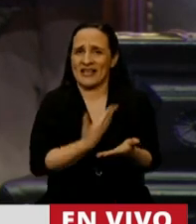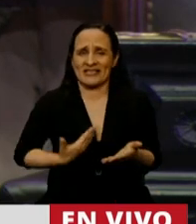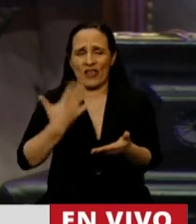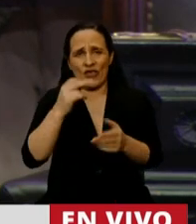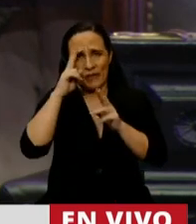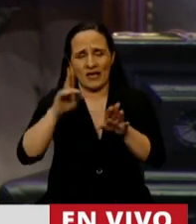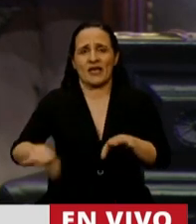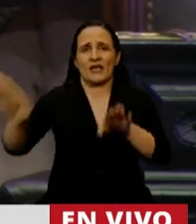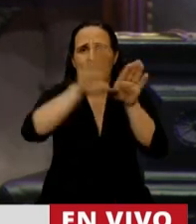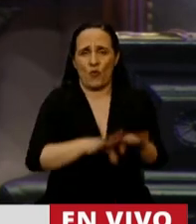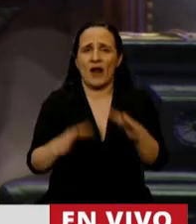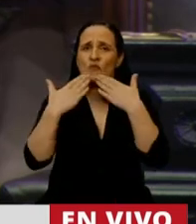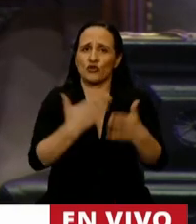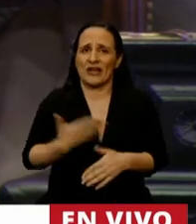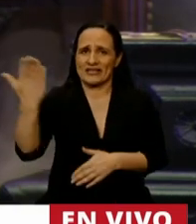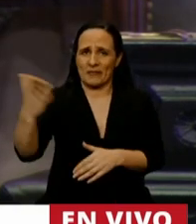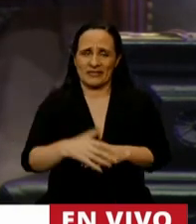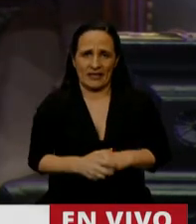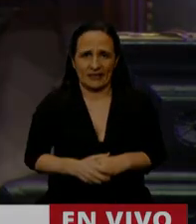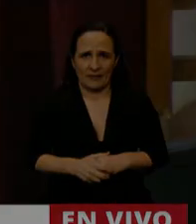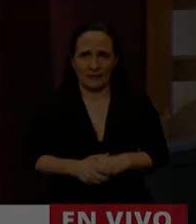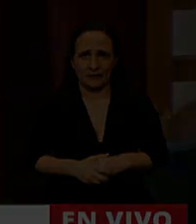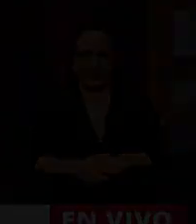Federal. Muchas gracias, Presidente. Gracias, Diputado. Gracias,